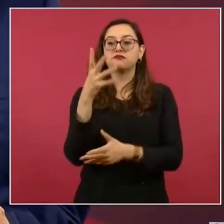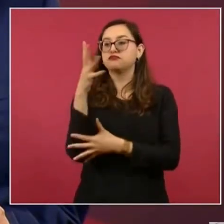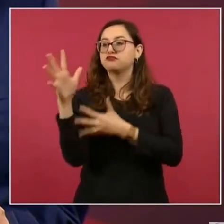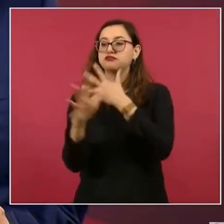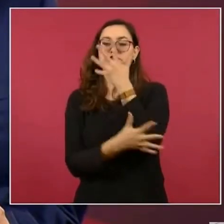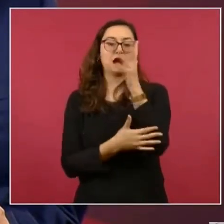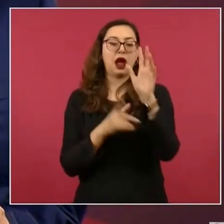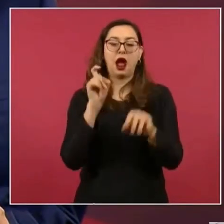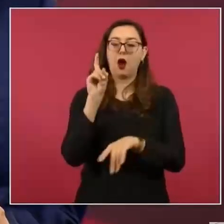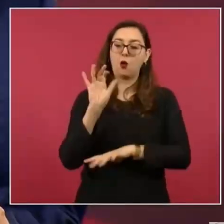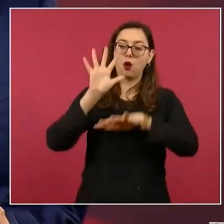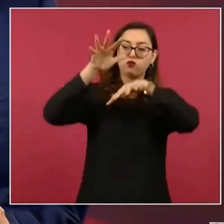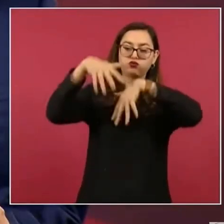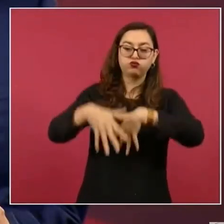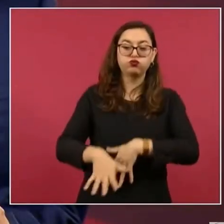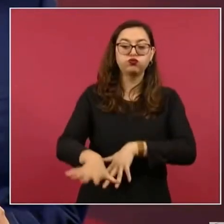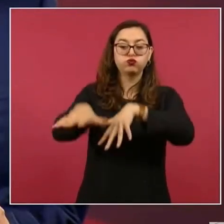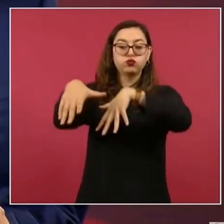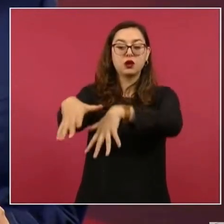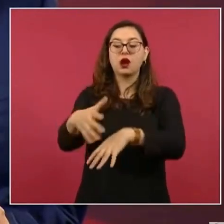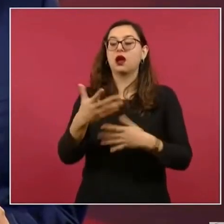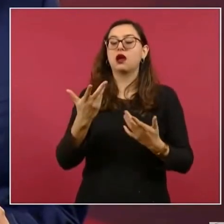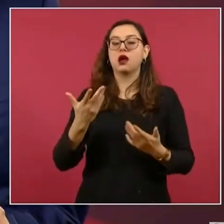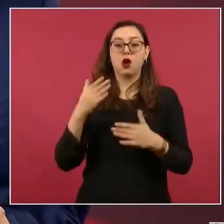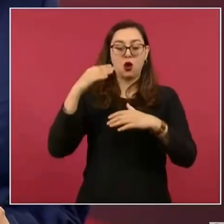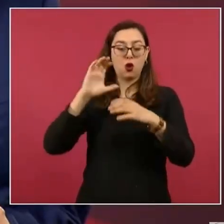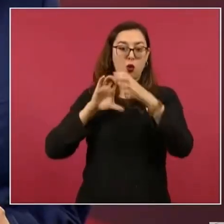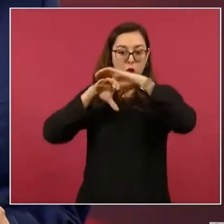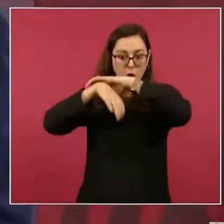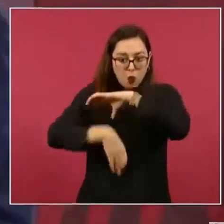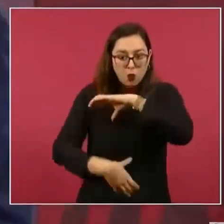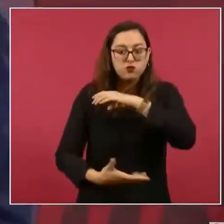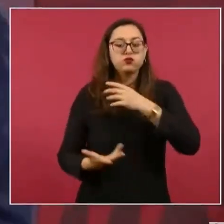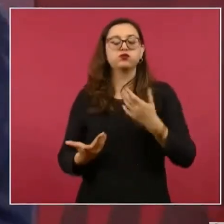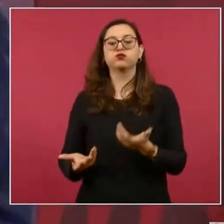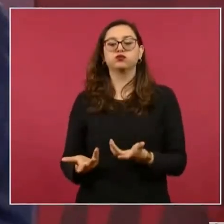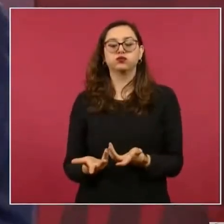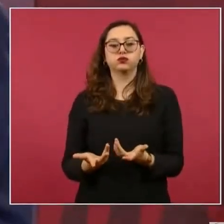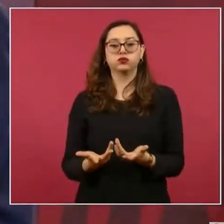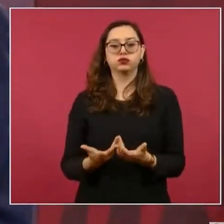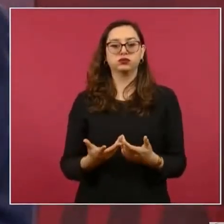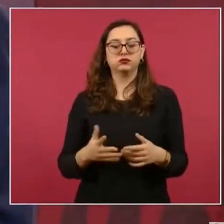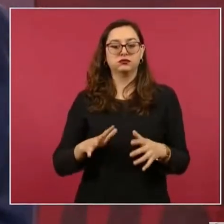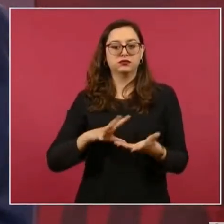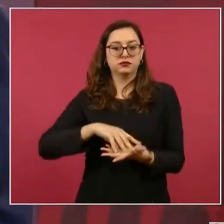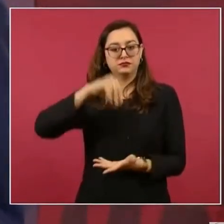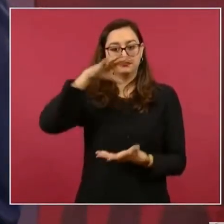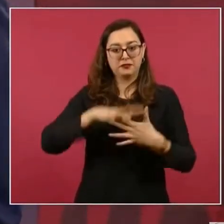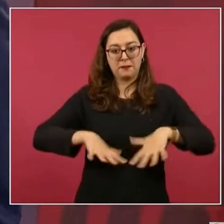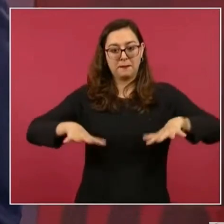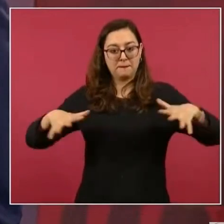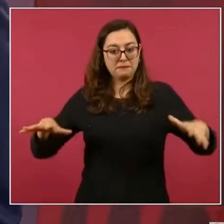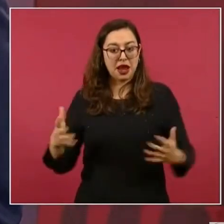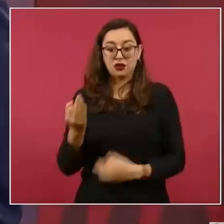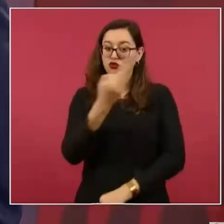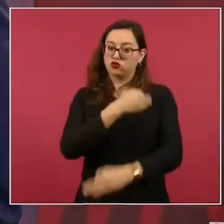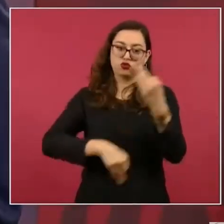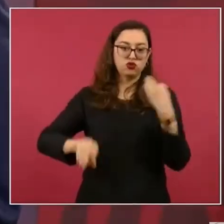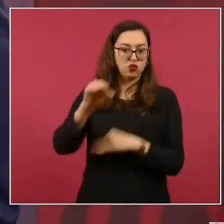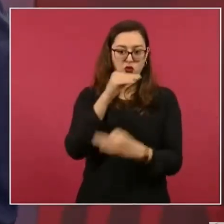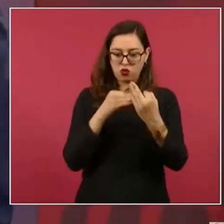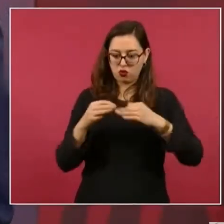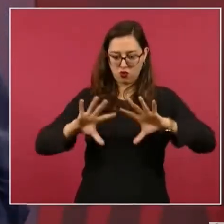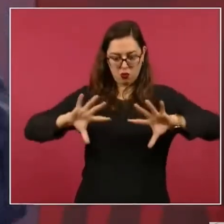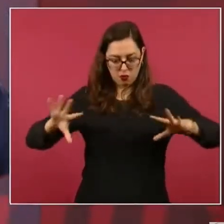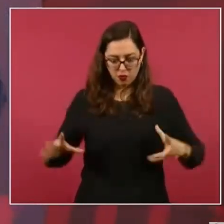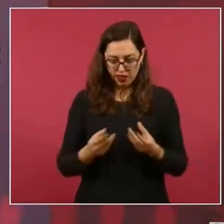cavernas, las playas, todo, completo.